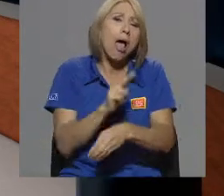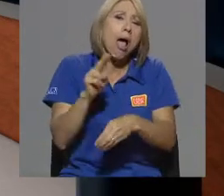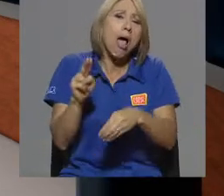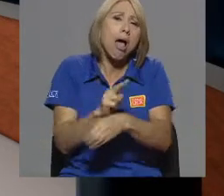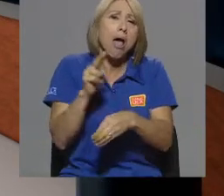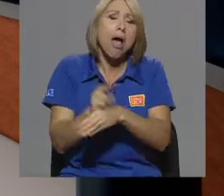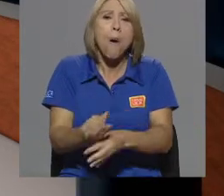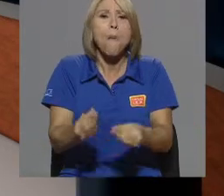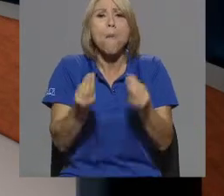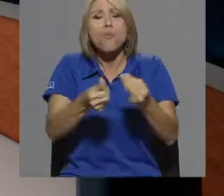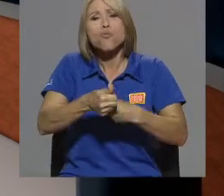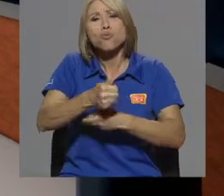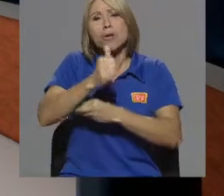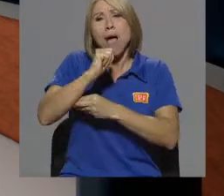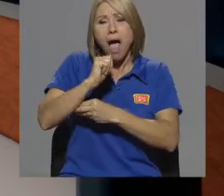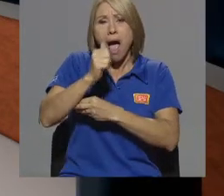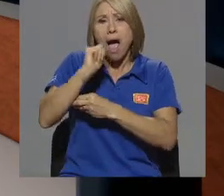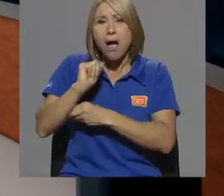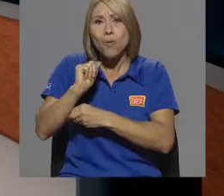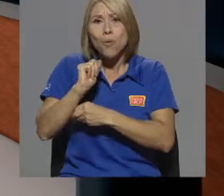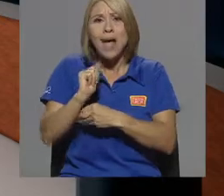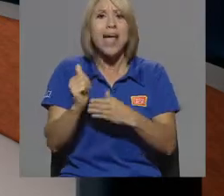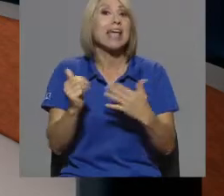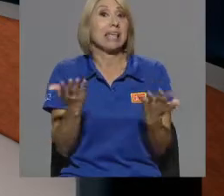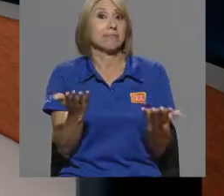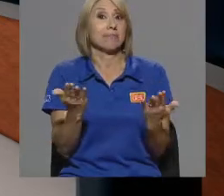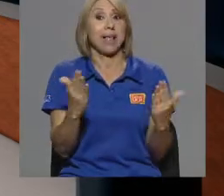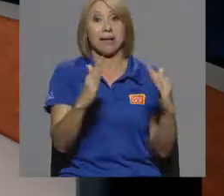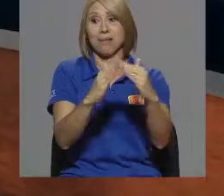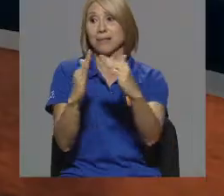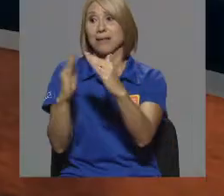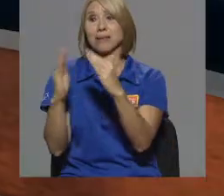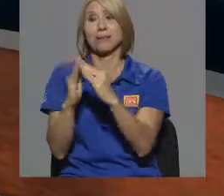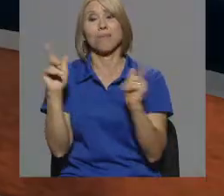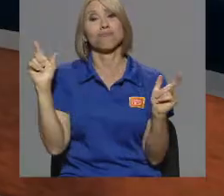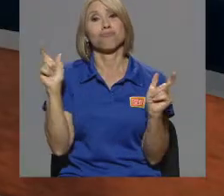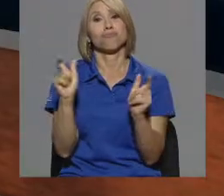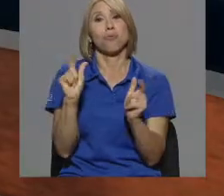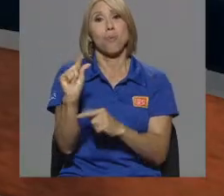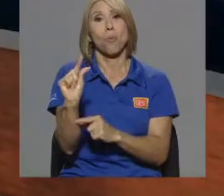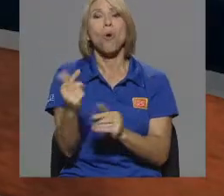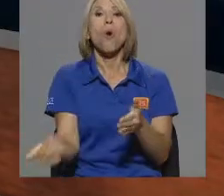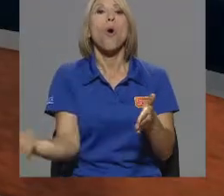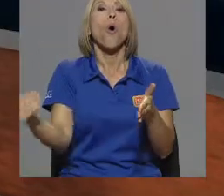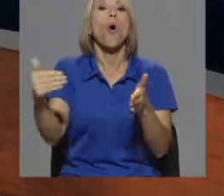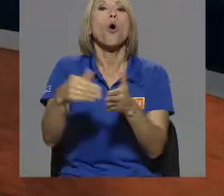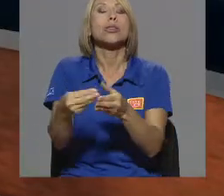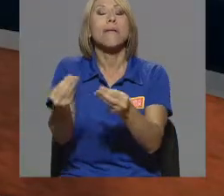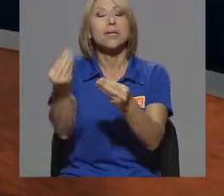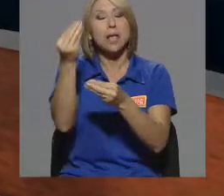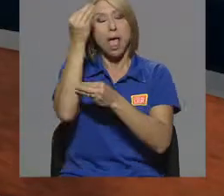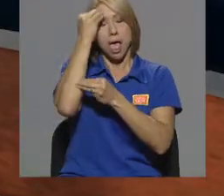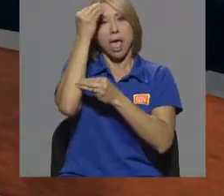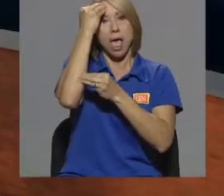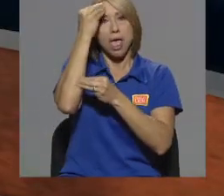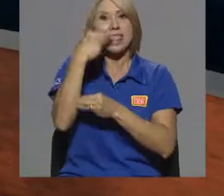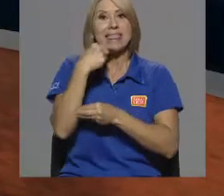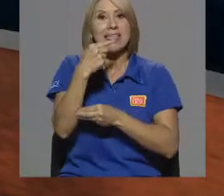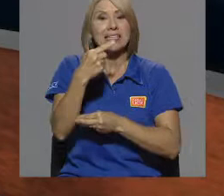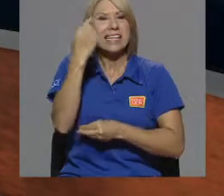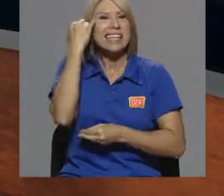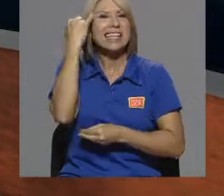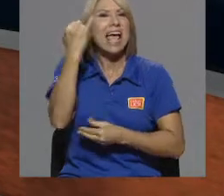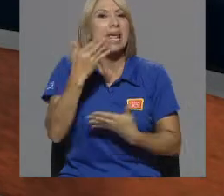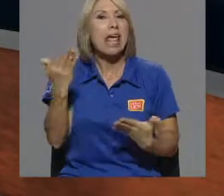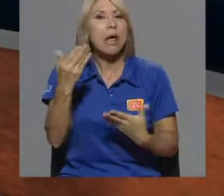cantidad y, en comparación, el uso residencial es mínimo. Otra vez, nos meten la idea de que el problema recae